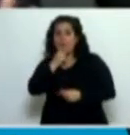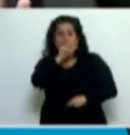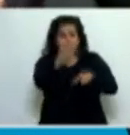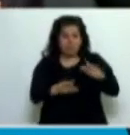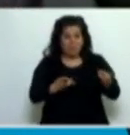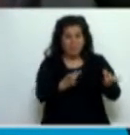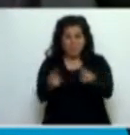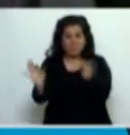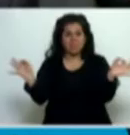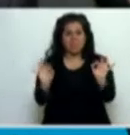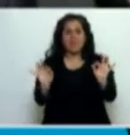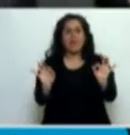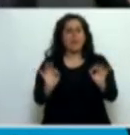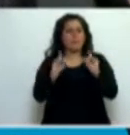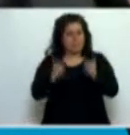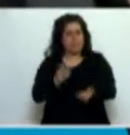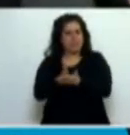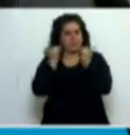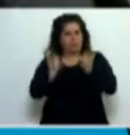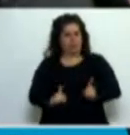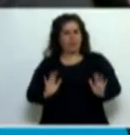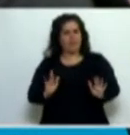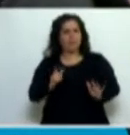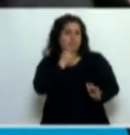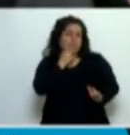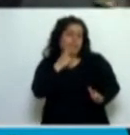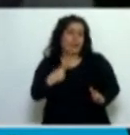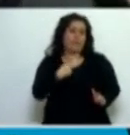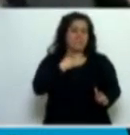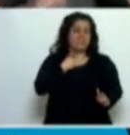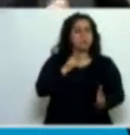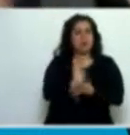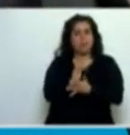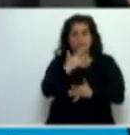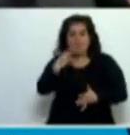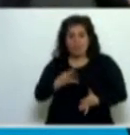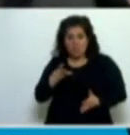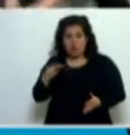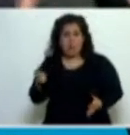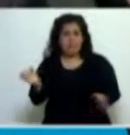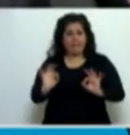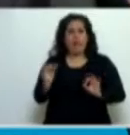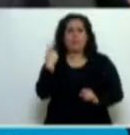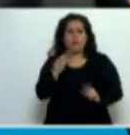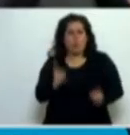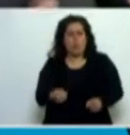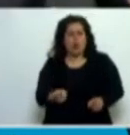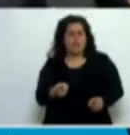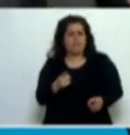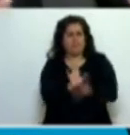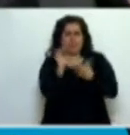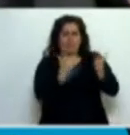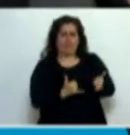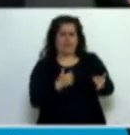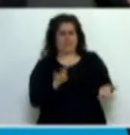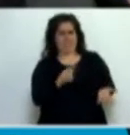consumidores fehacientemente. Es decir, son aquellos que son víctimas de algo que no existió, de una compra que no existió, de un servicio que no se adquirió,